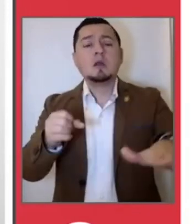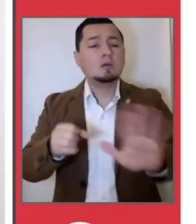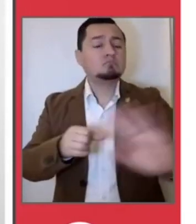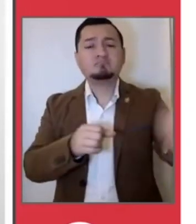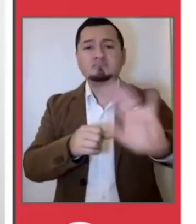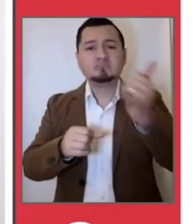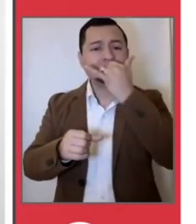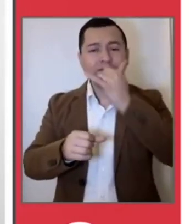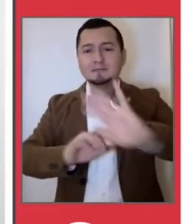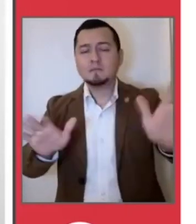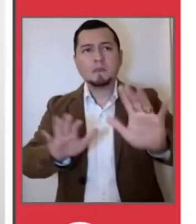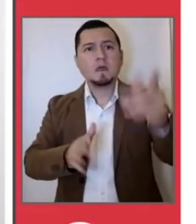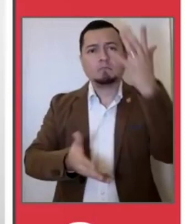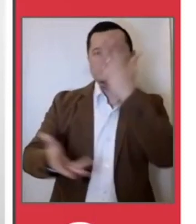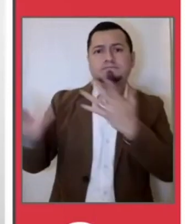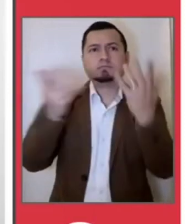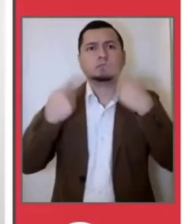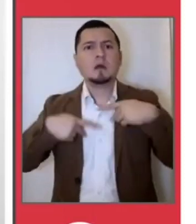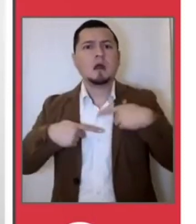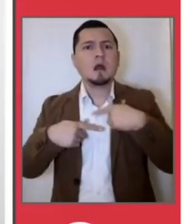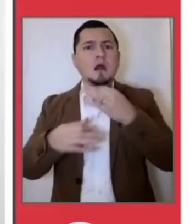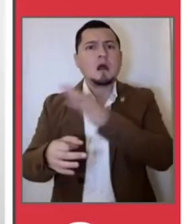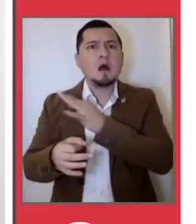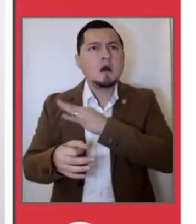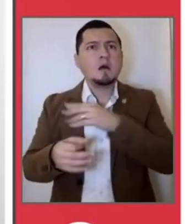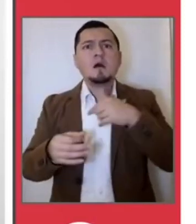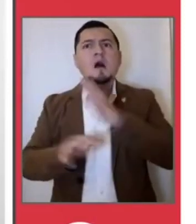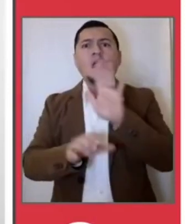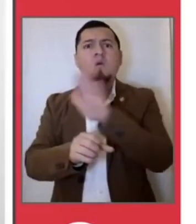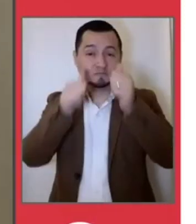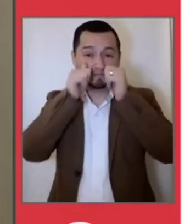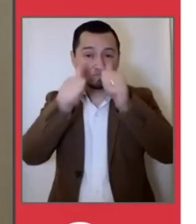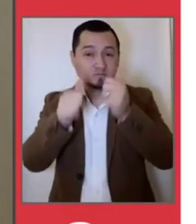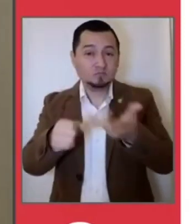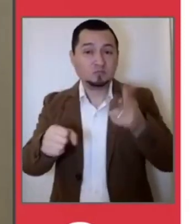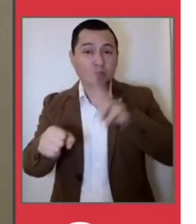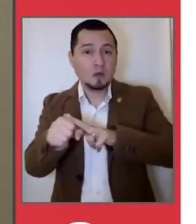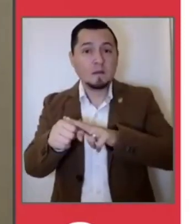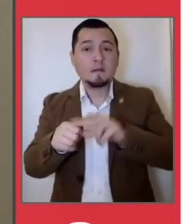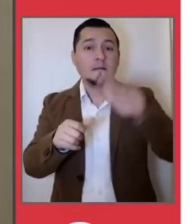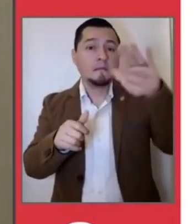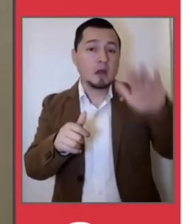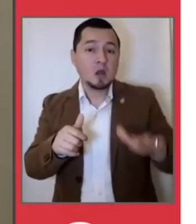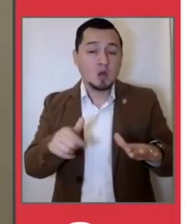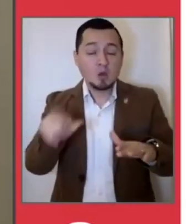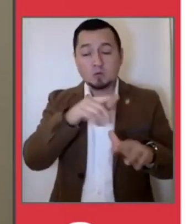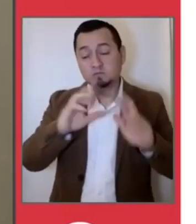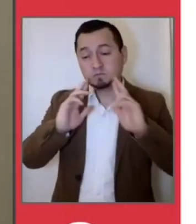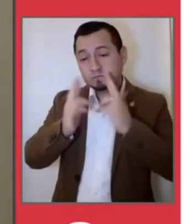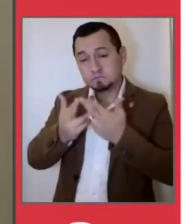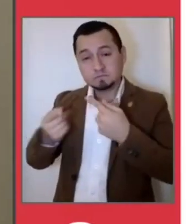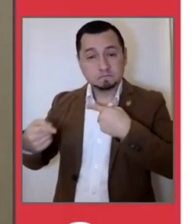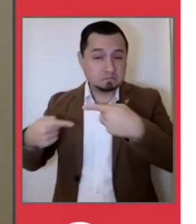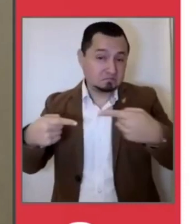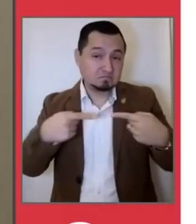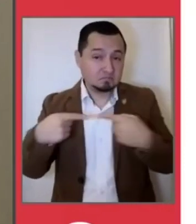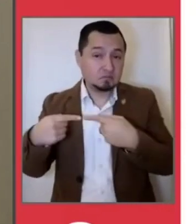información falsa, lo único que generamos es miedo y confusión. Por lo anterior, la Mesa de Salud,